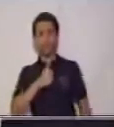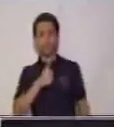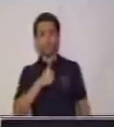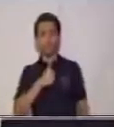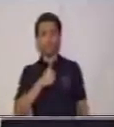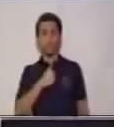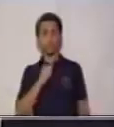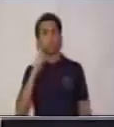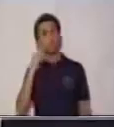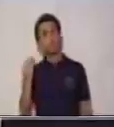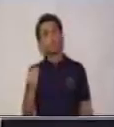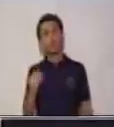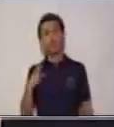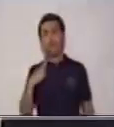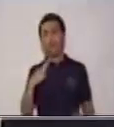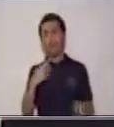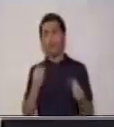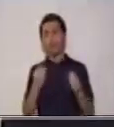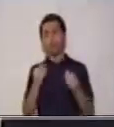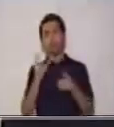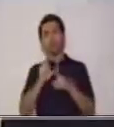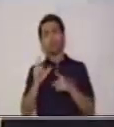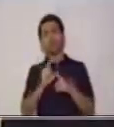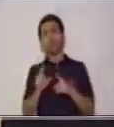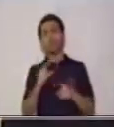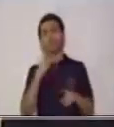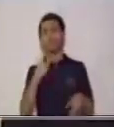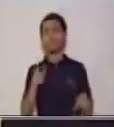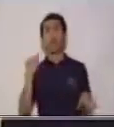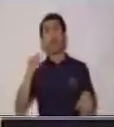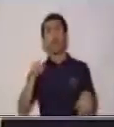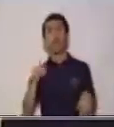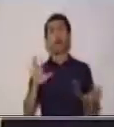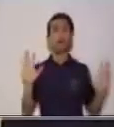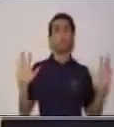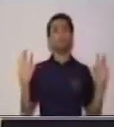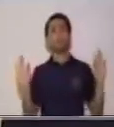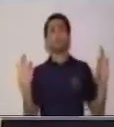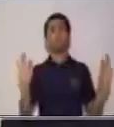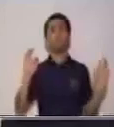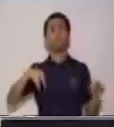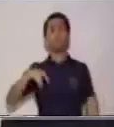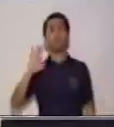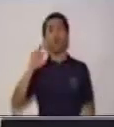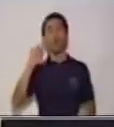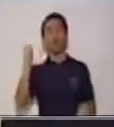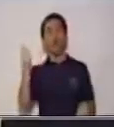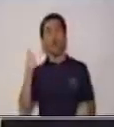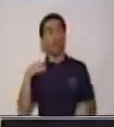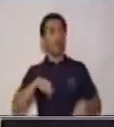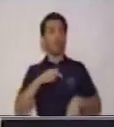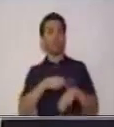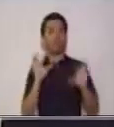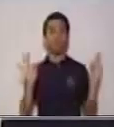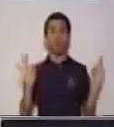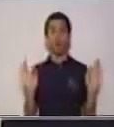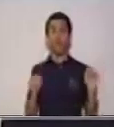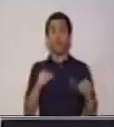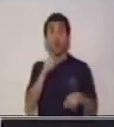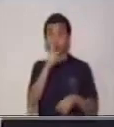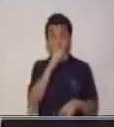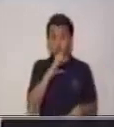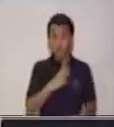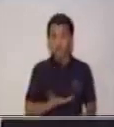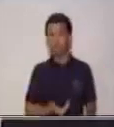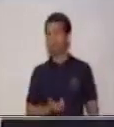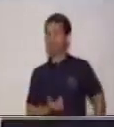hay cosas que aparentemente están a la moda. Entonces, si yo no lo tengo, no estoy a la moda.